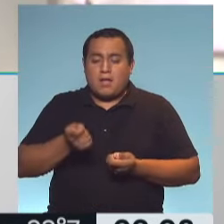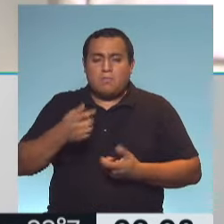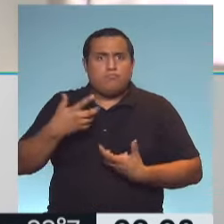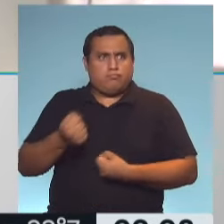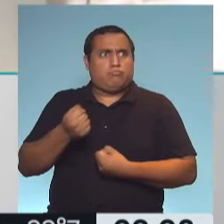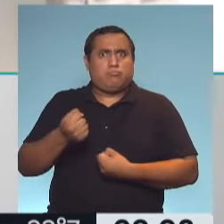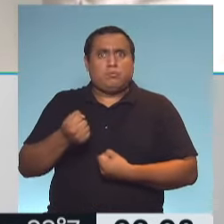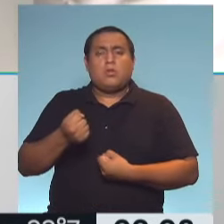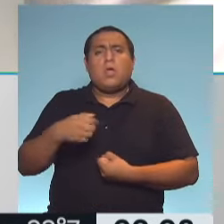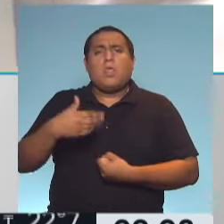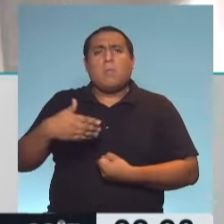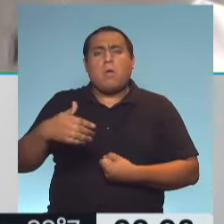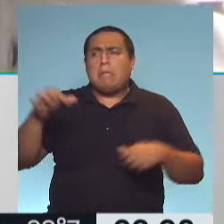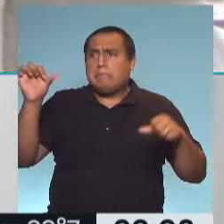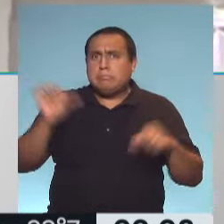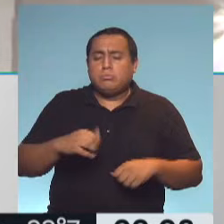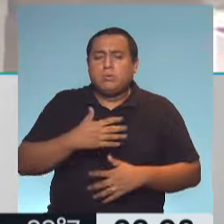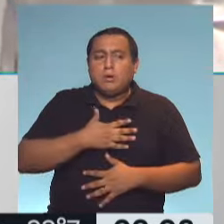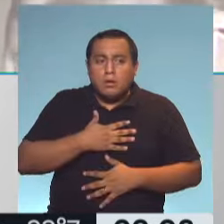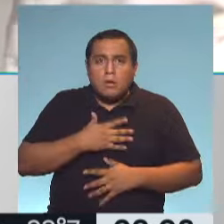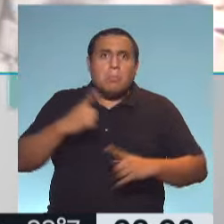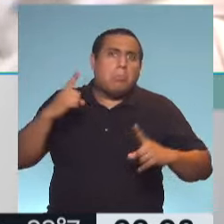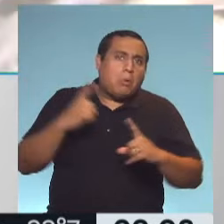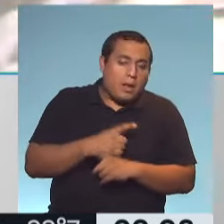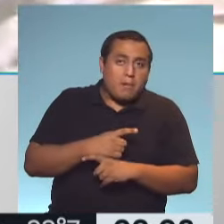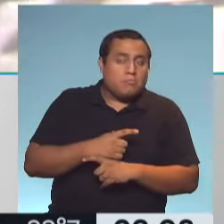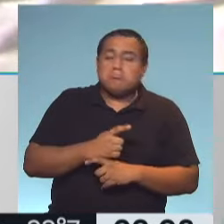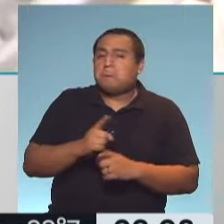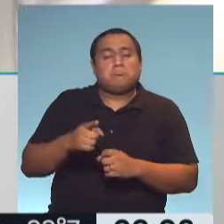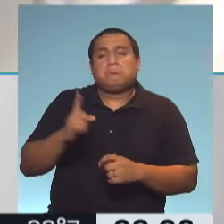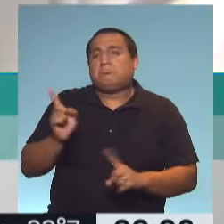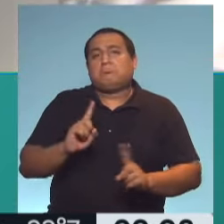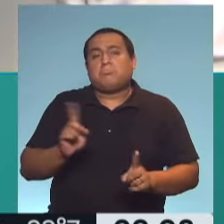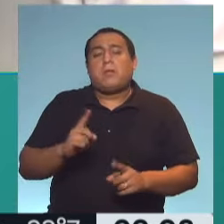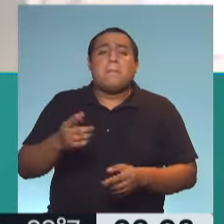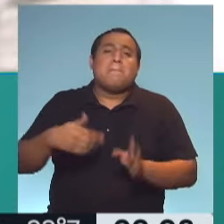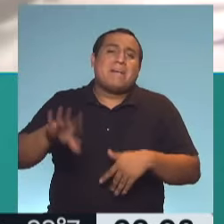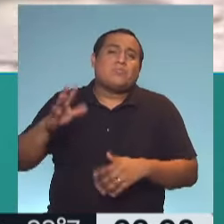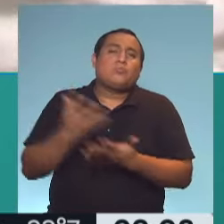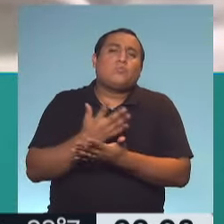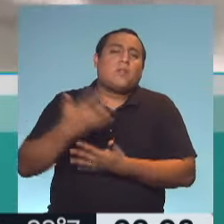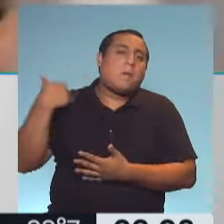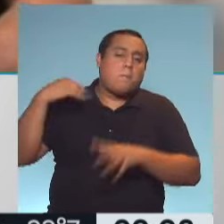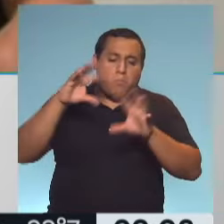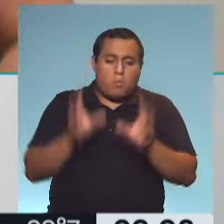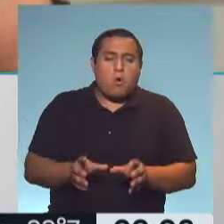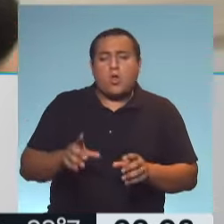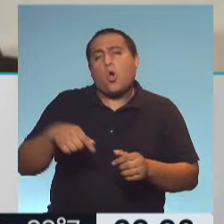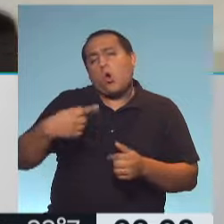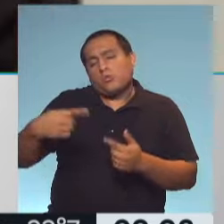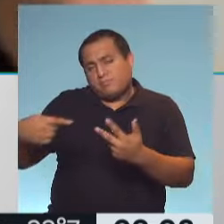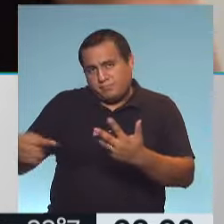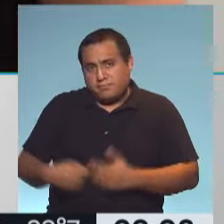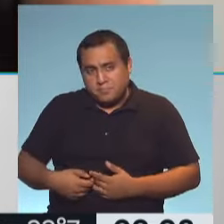inflamatoria que puede comprometer sobre todo el aparato respiratorio inferior, que es los pulmones, y empezar con otro proceso mucho más serio.